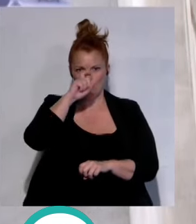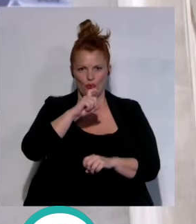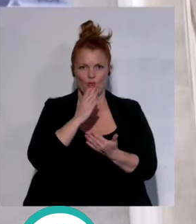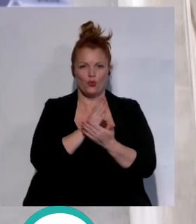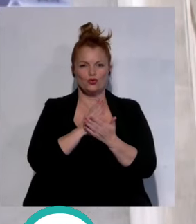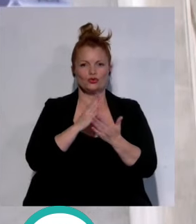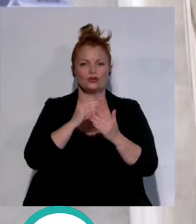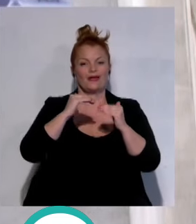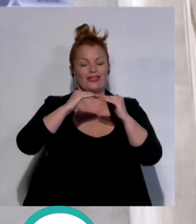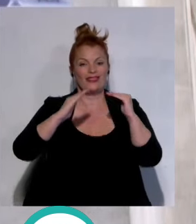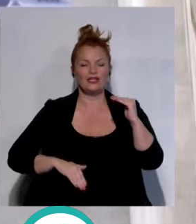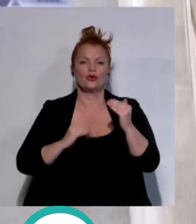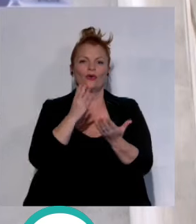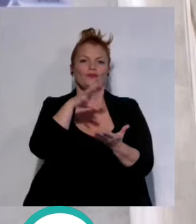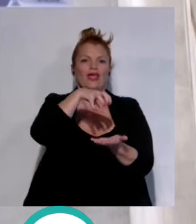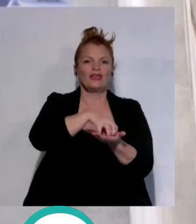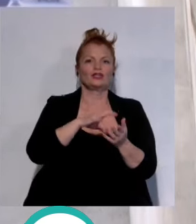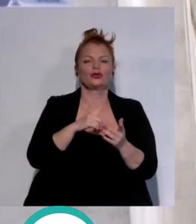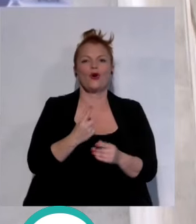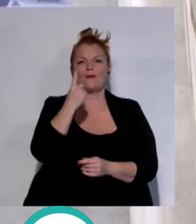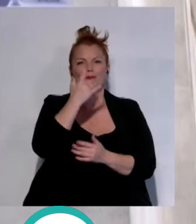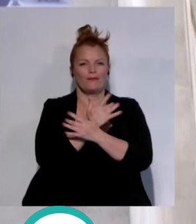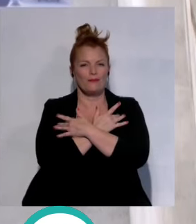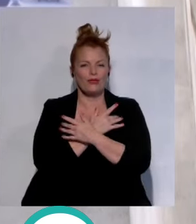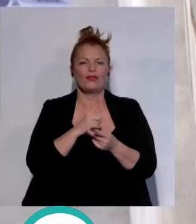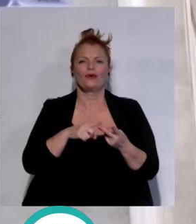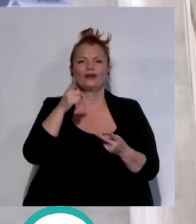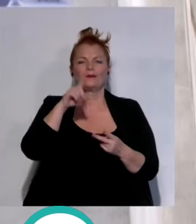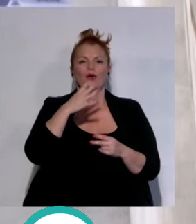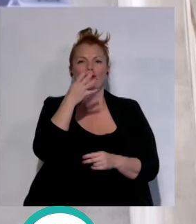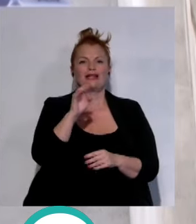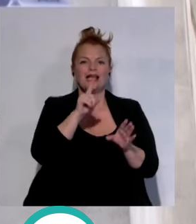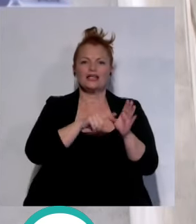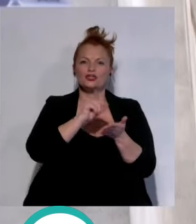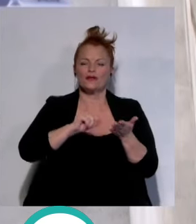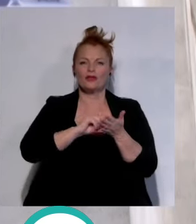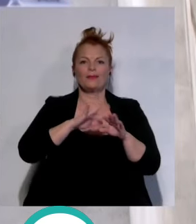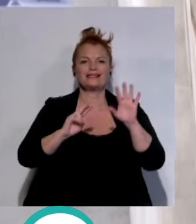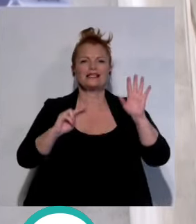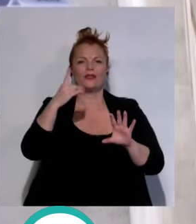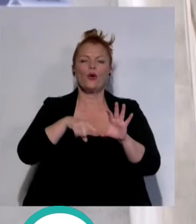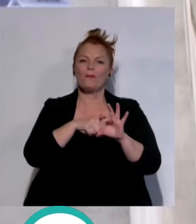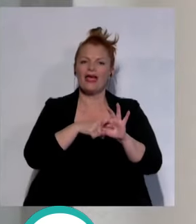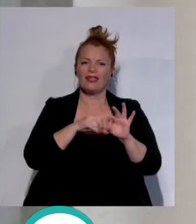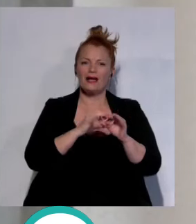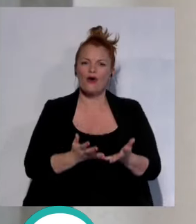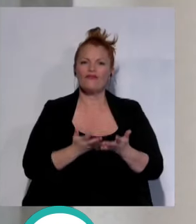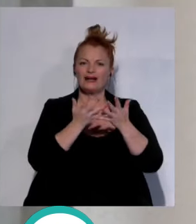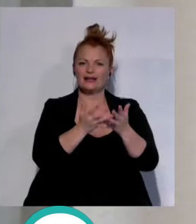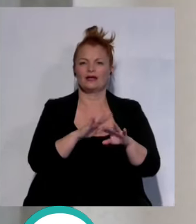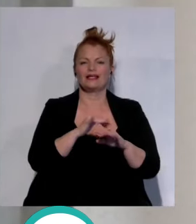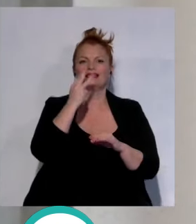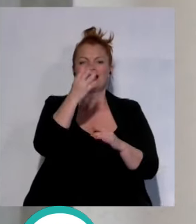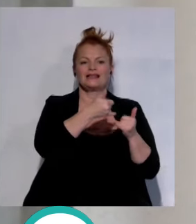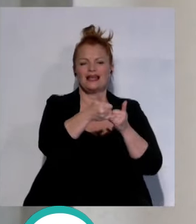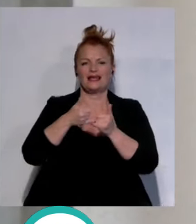acusan el descenso, centros como El Amor de Dios, que cuenta con 40 solicitudes para las 75 plazas ofertadas en sus tres